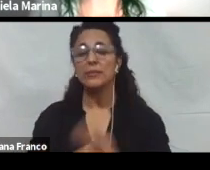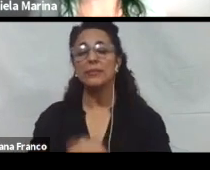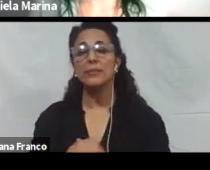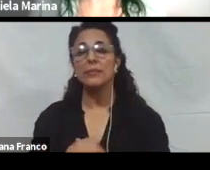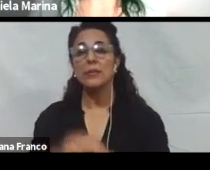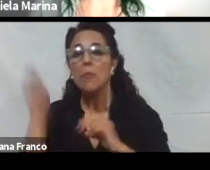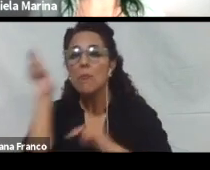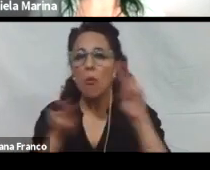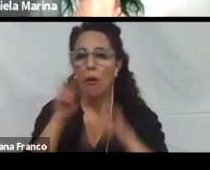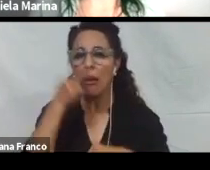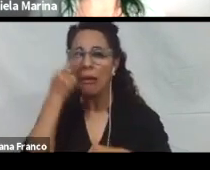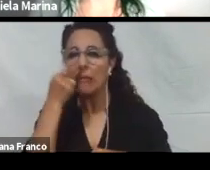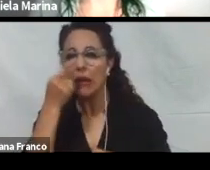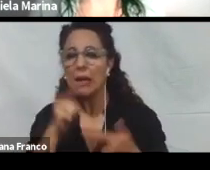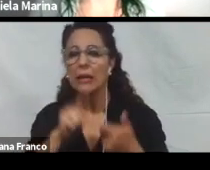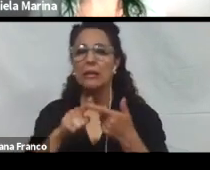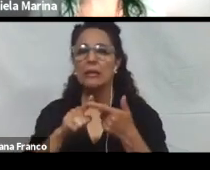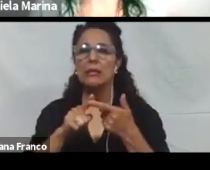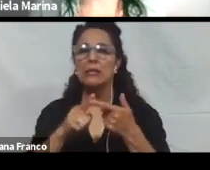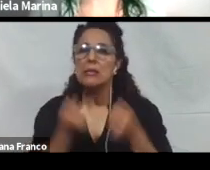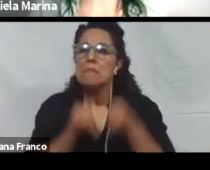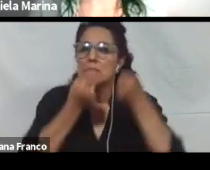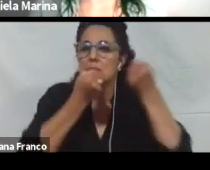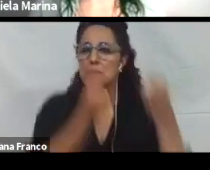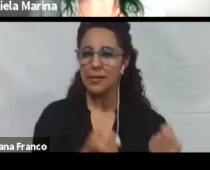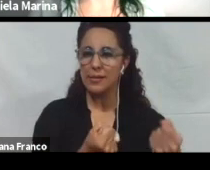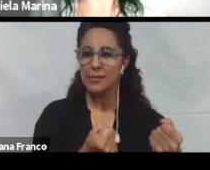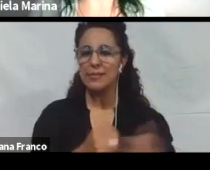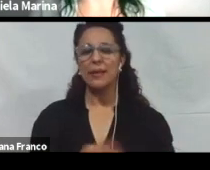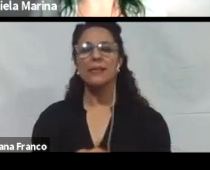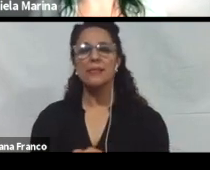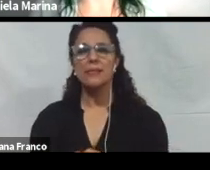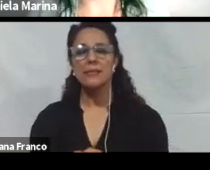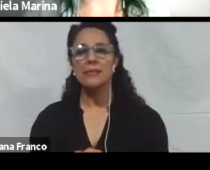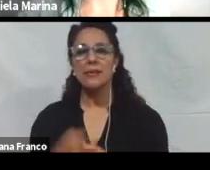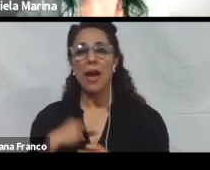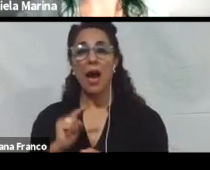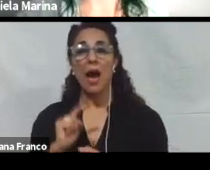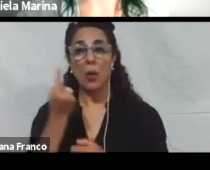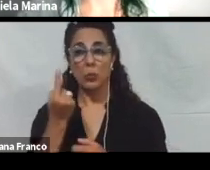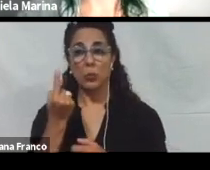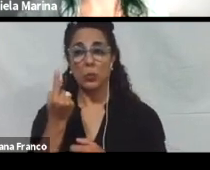interés, mantenimiento de esfuerzo y la persistencia, y la autorregulación.